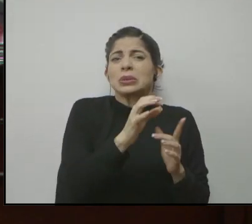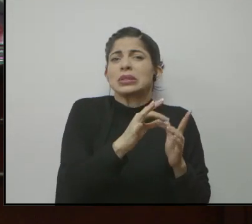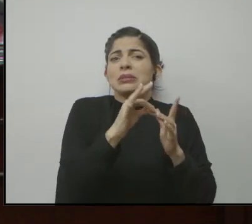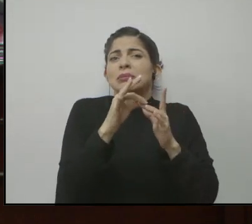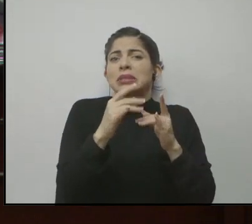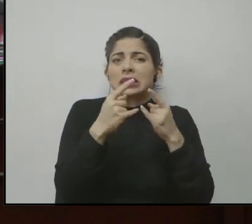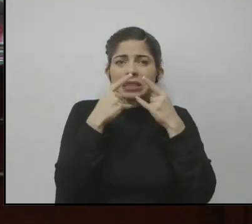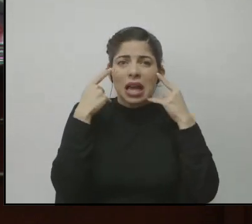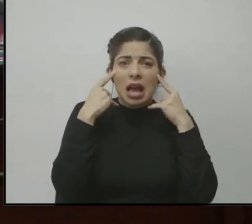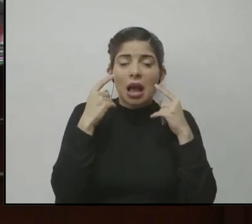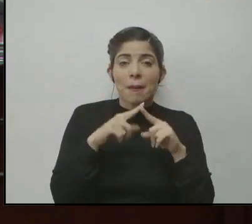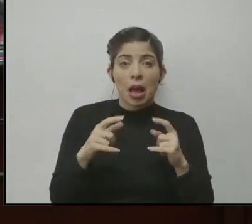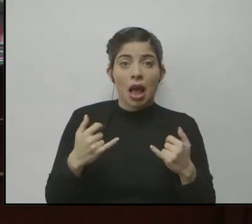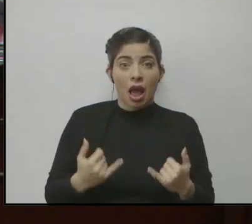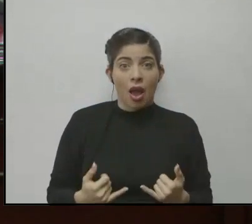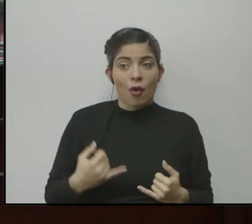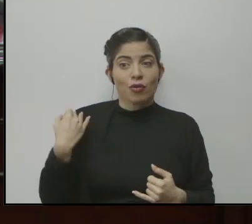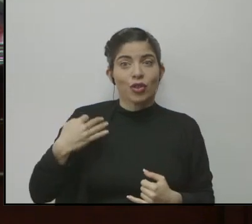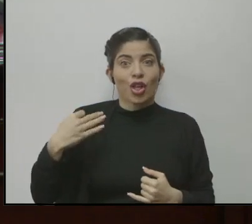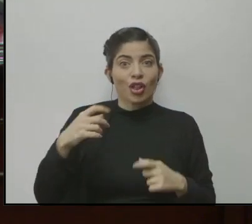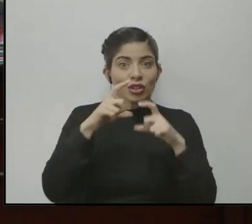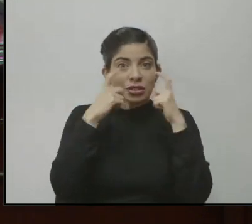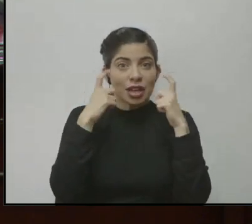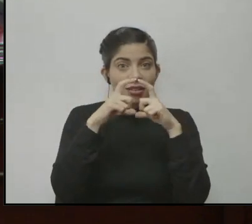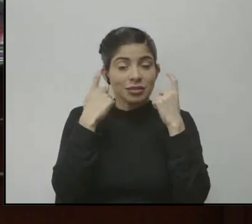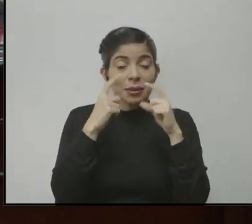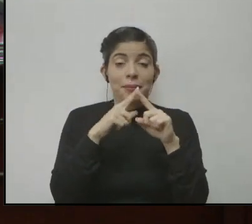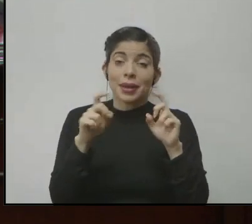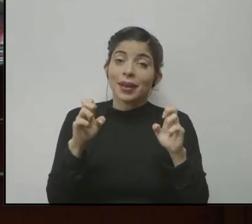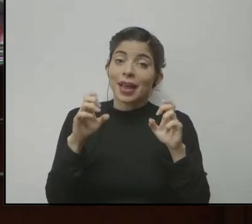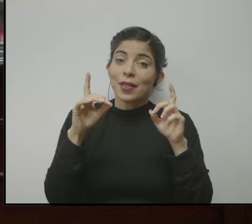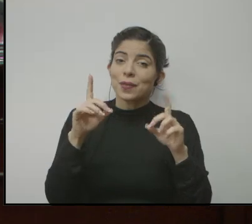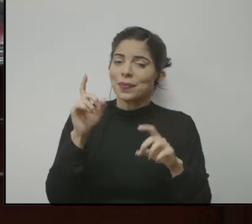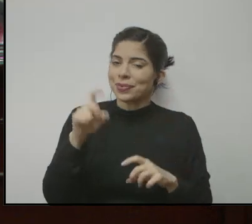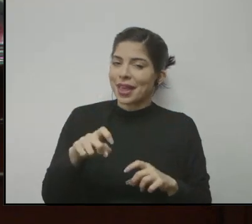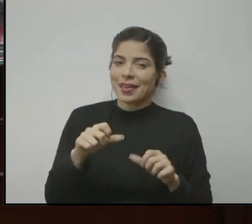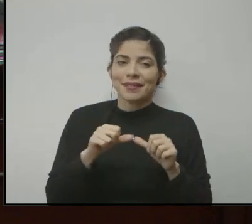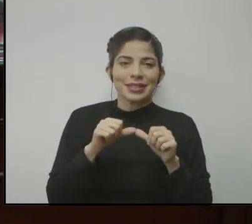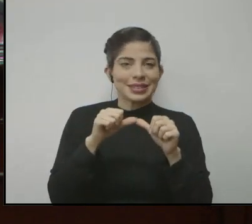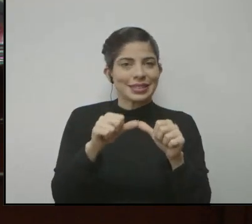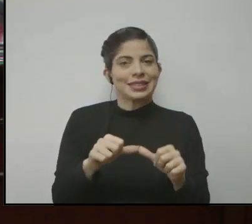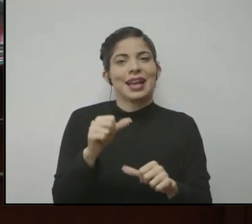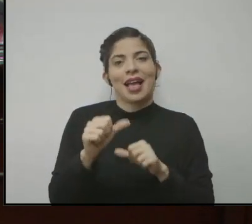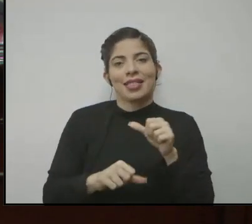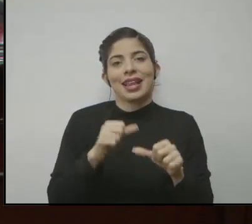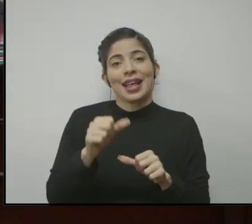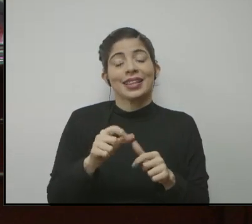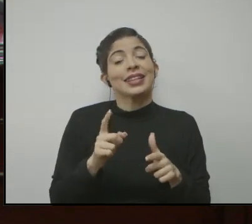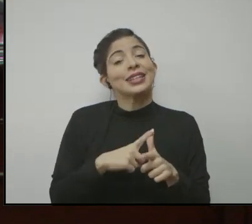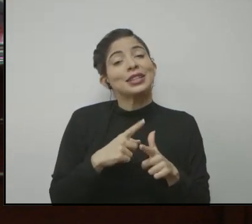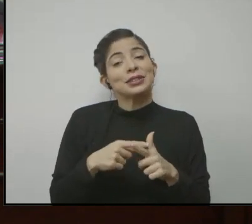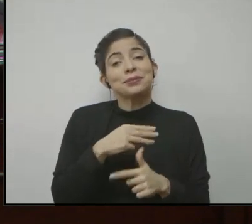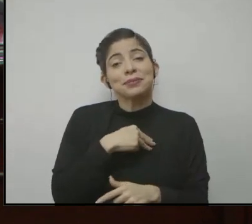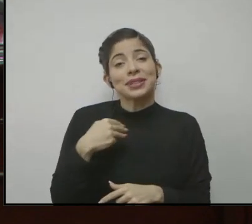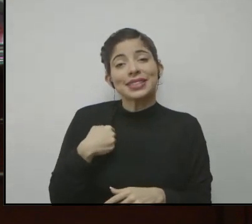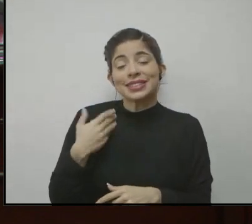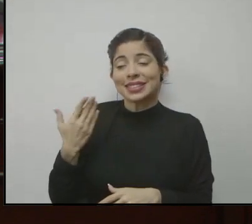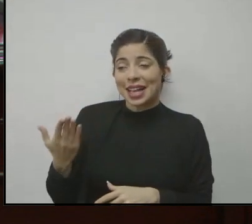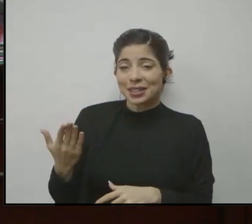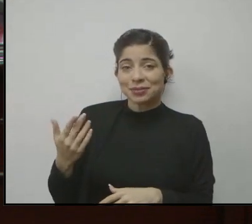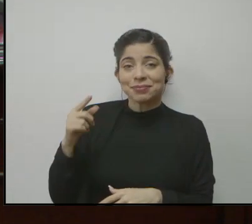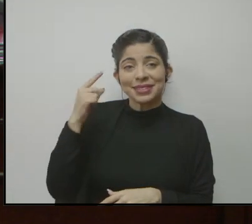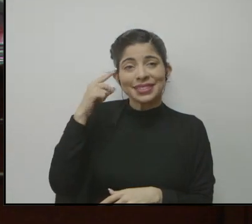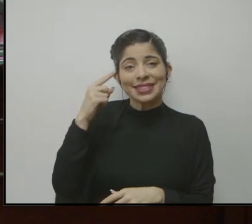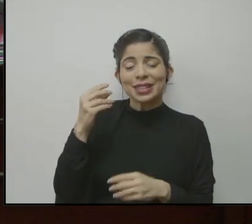excepcional hoy es nuestro día a día pero la educación debe seguir adelante así que ministra doña